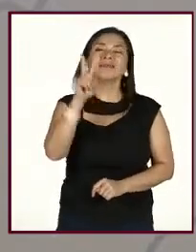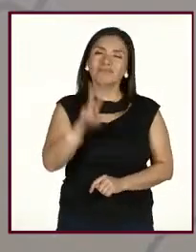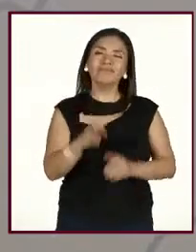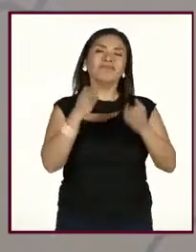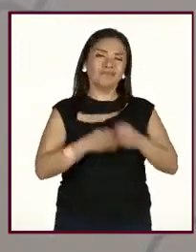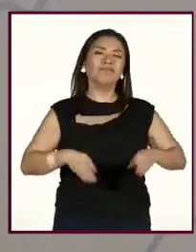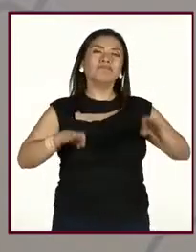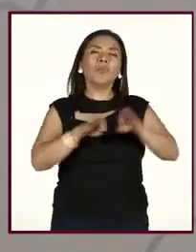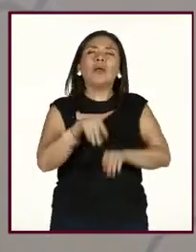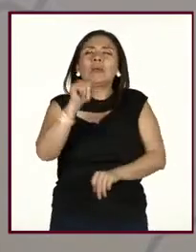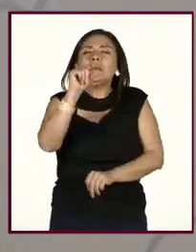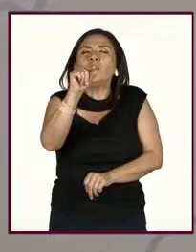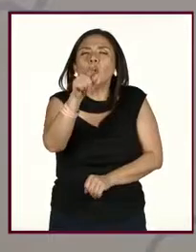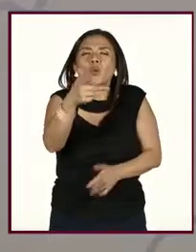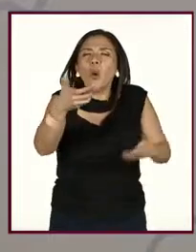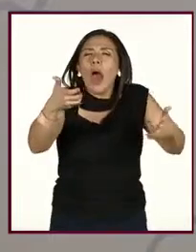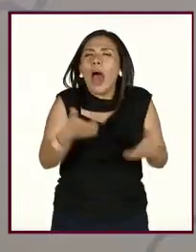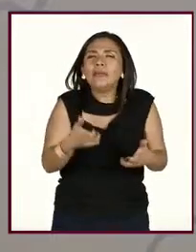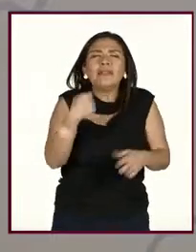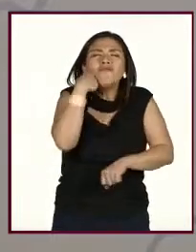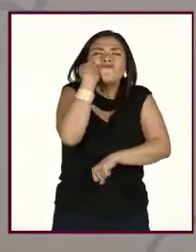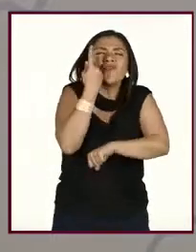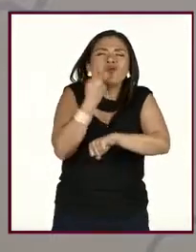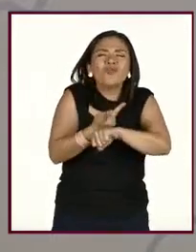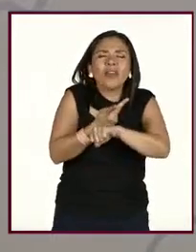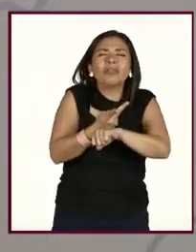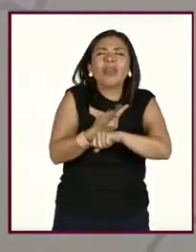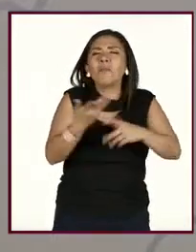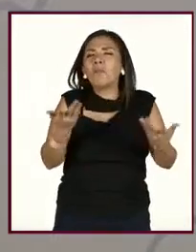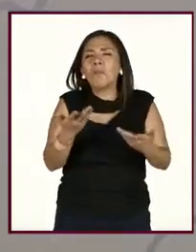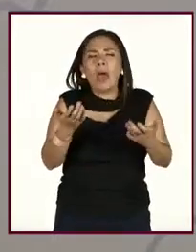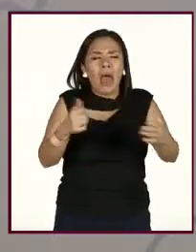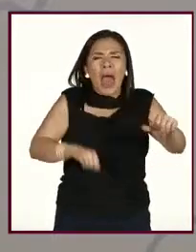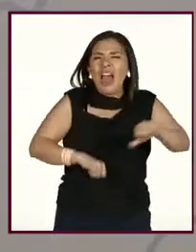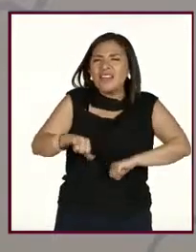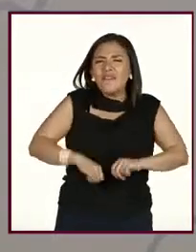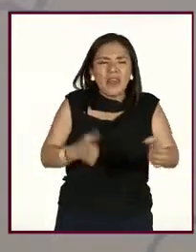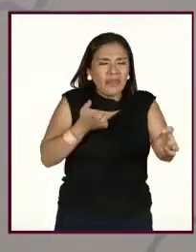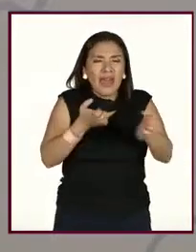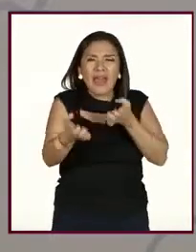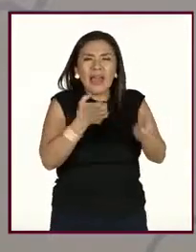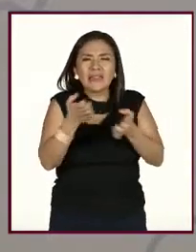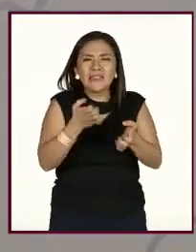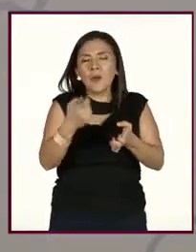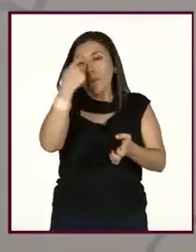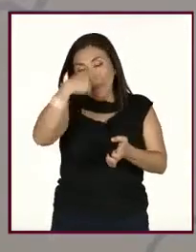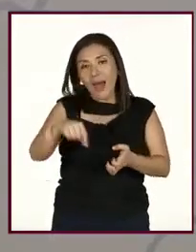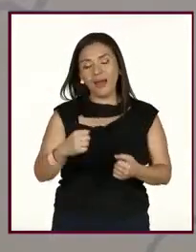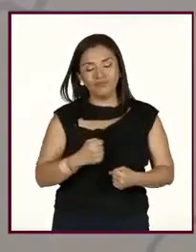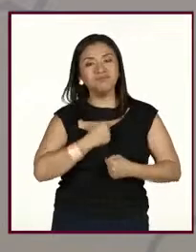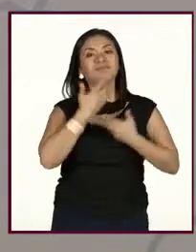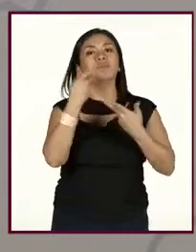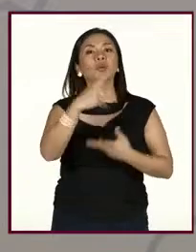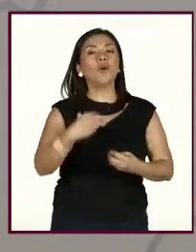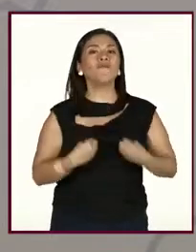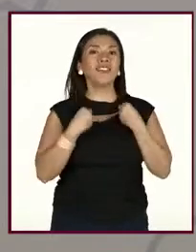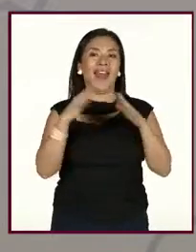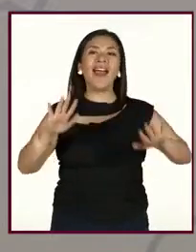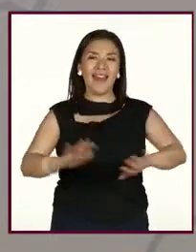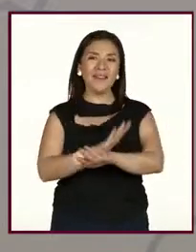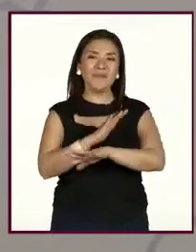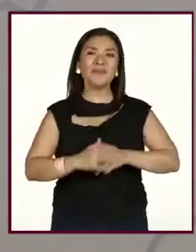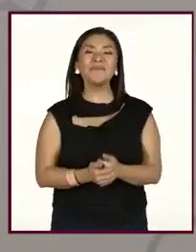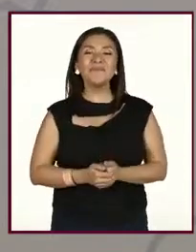involucremos, pues, cierta actividad física a nuestra vida.